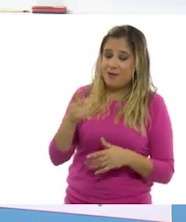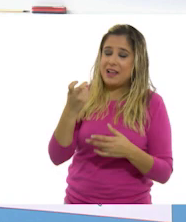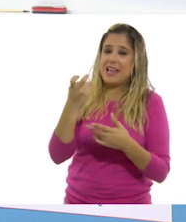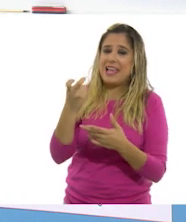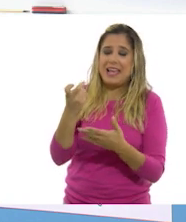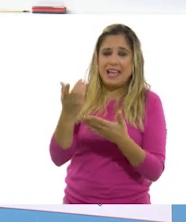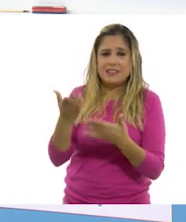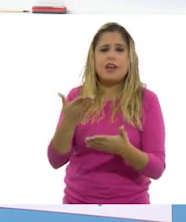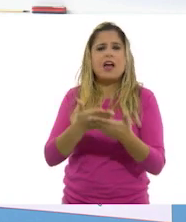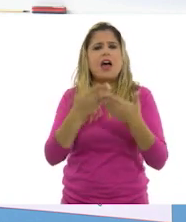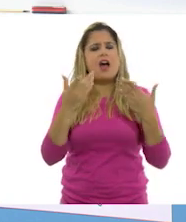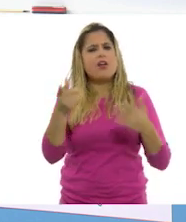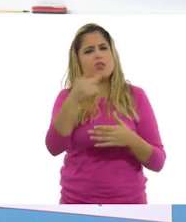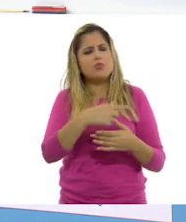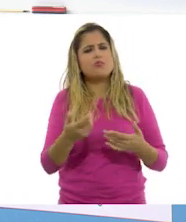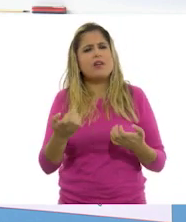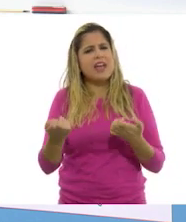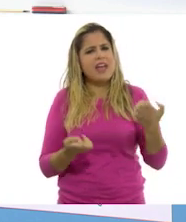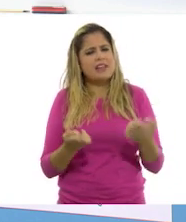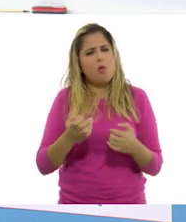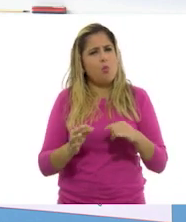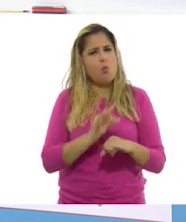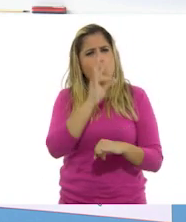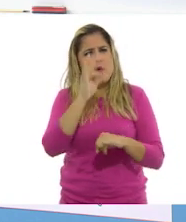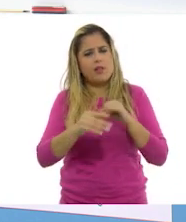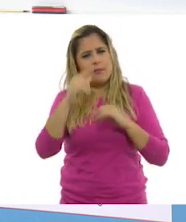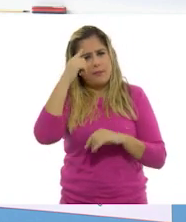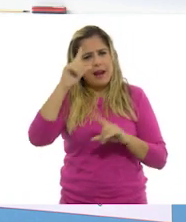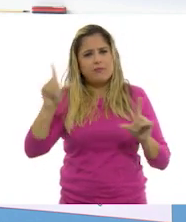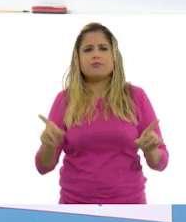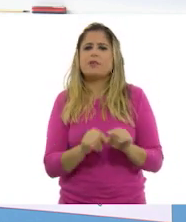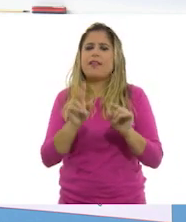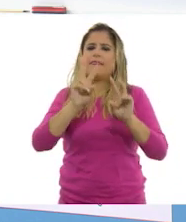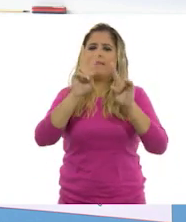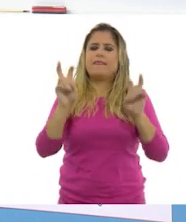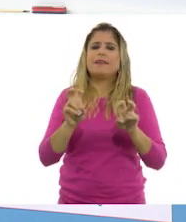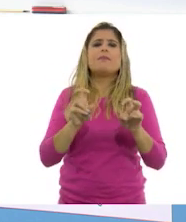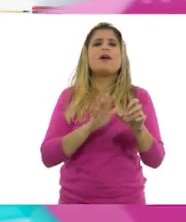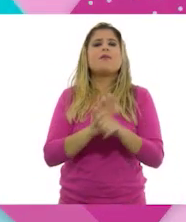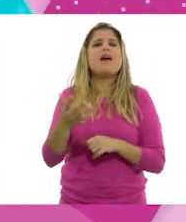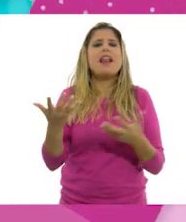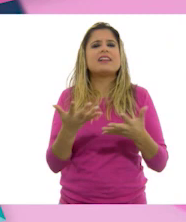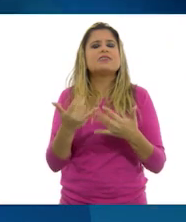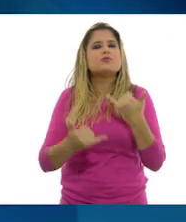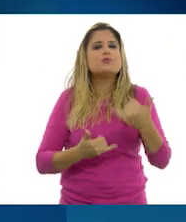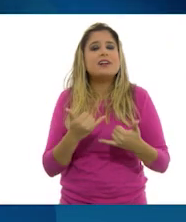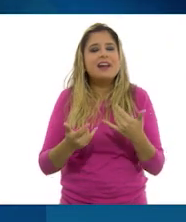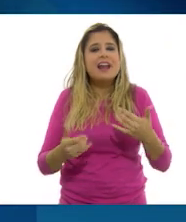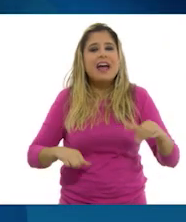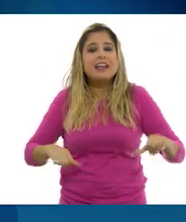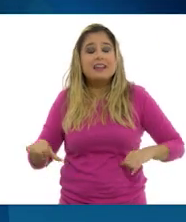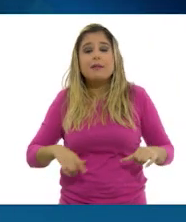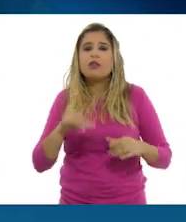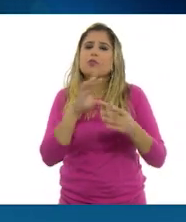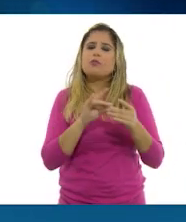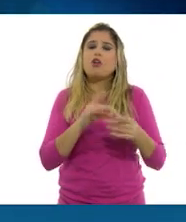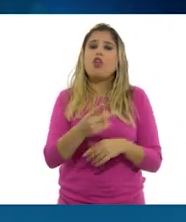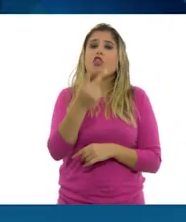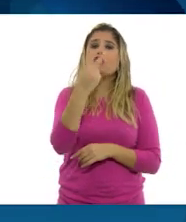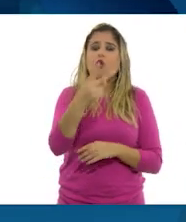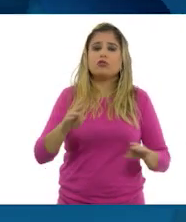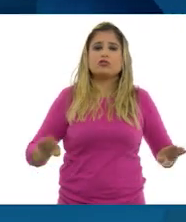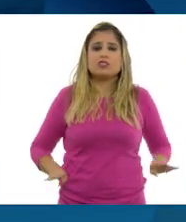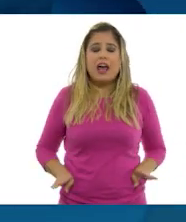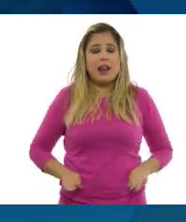realicemos una actividad final para concluir el tema que consiste en mencionar dos características